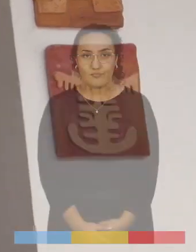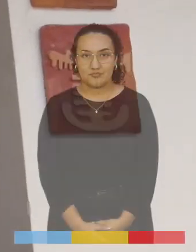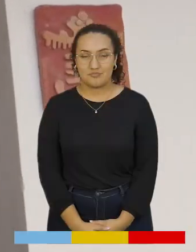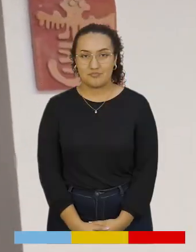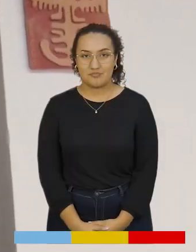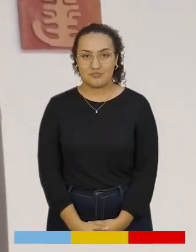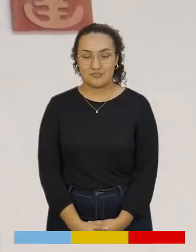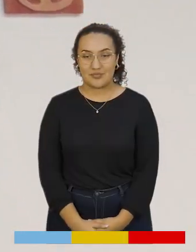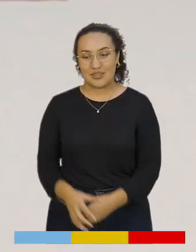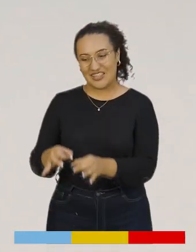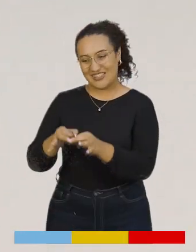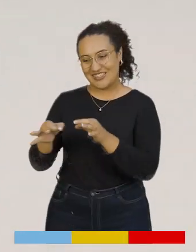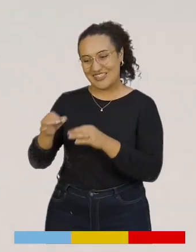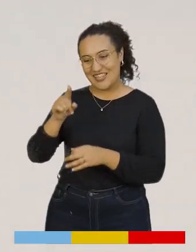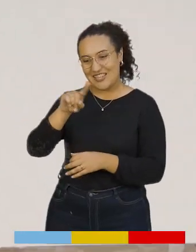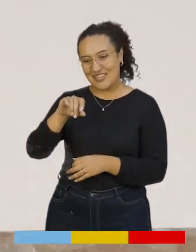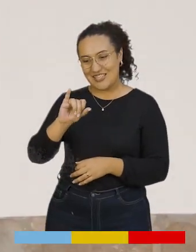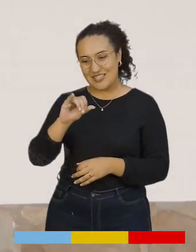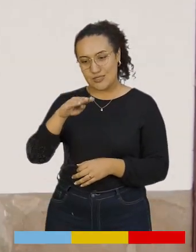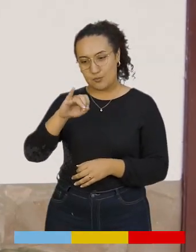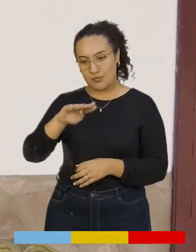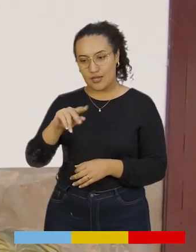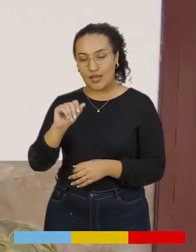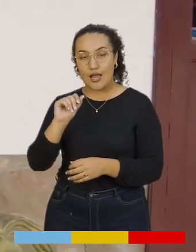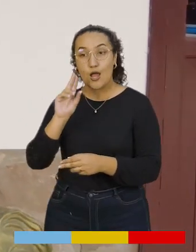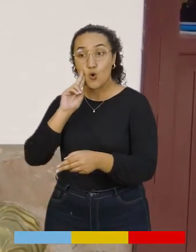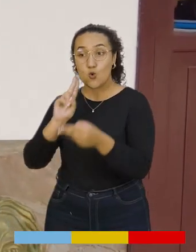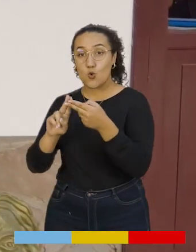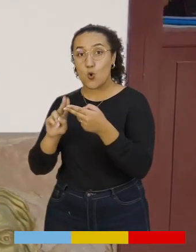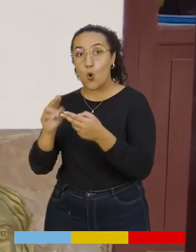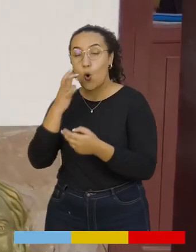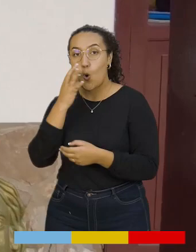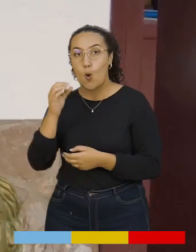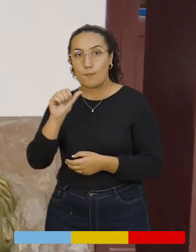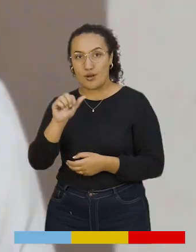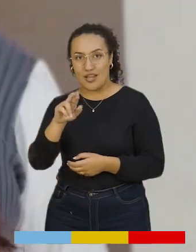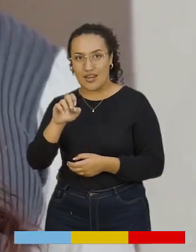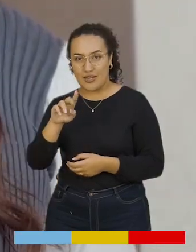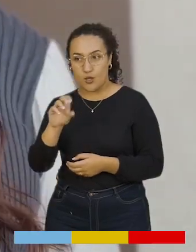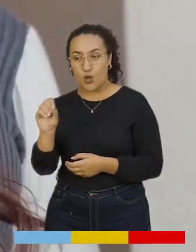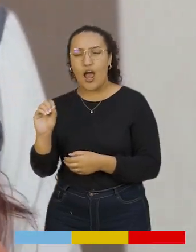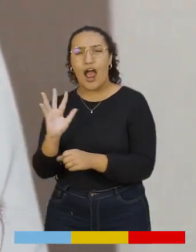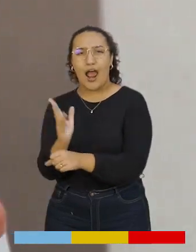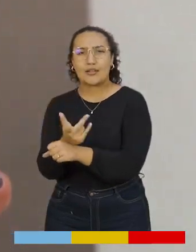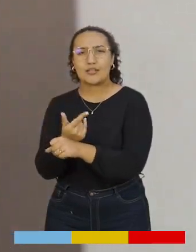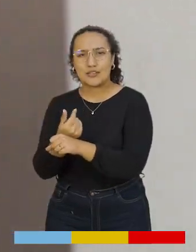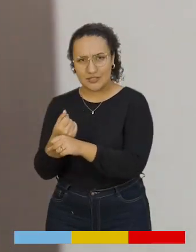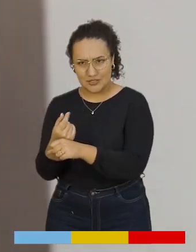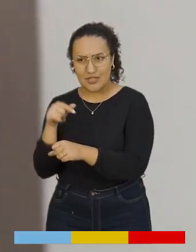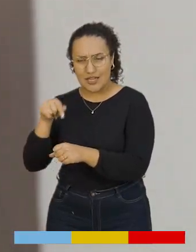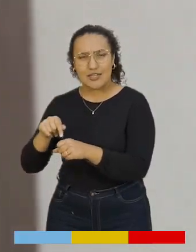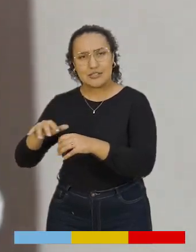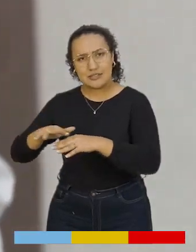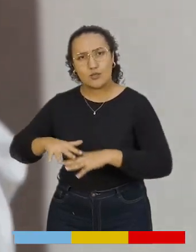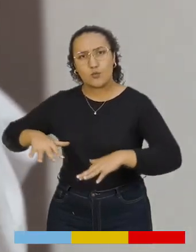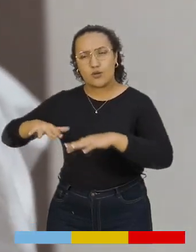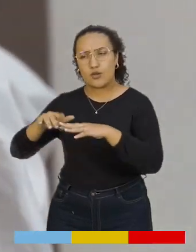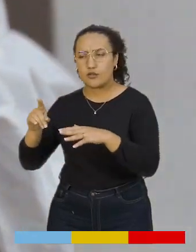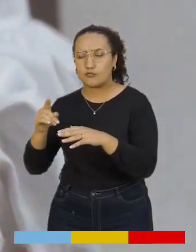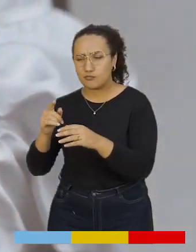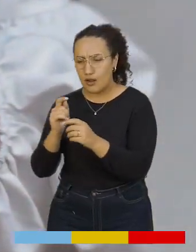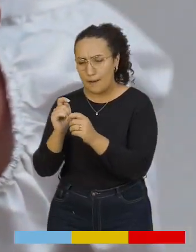Llegamos a Timijaca para conocer a Don Alirio, un artista plástico de esta región que con sus manos hace estas hermosas